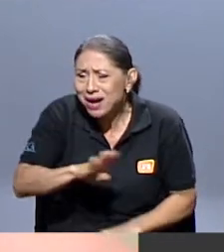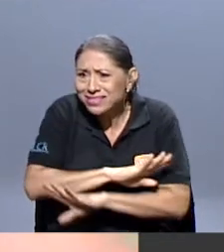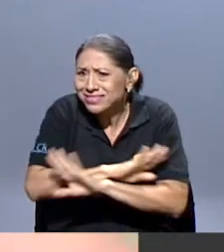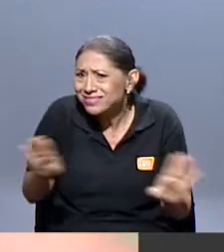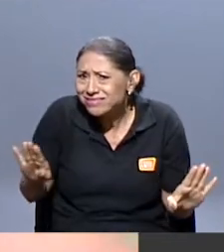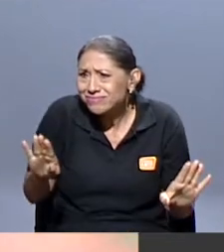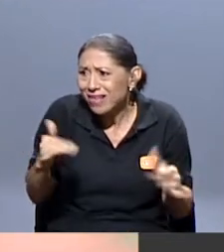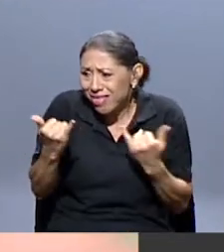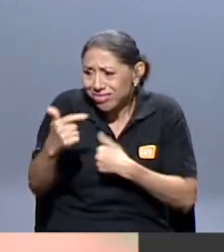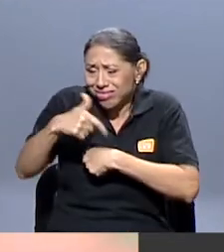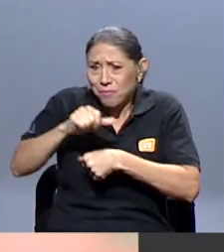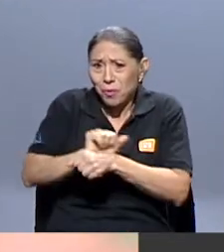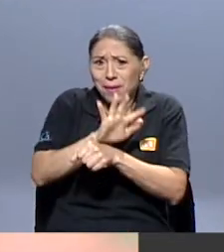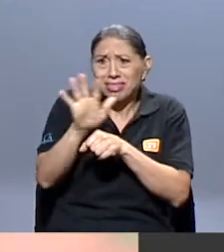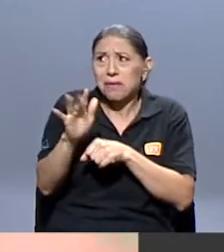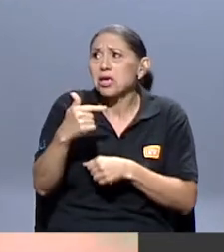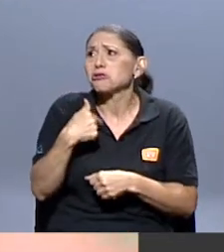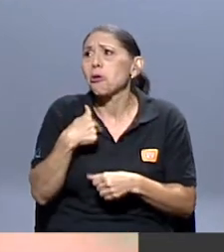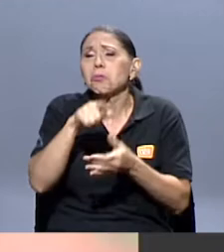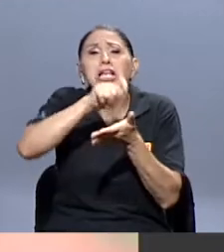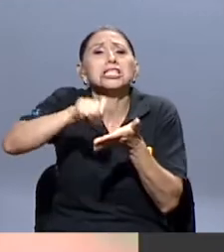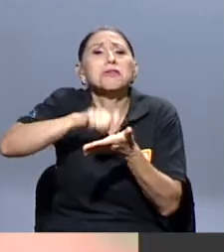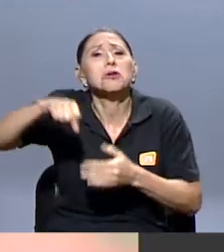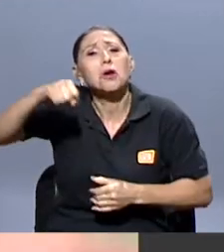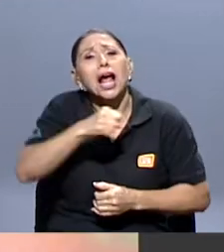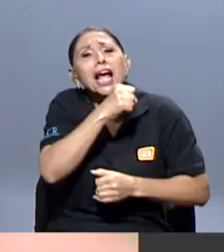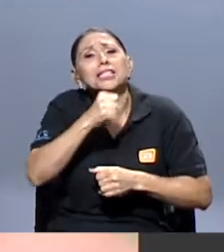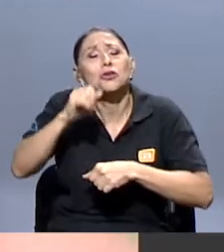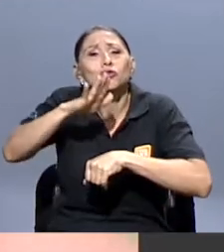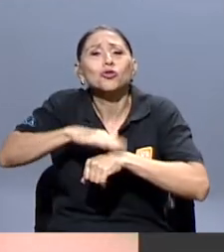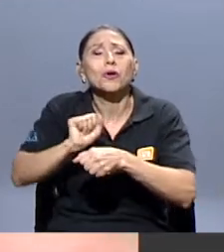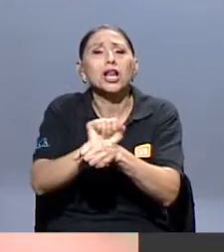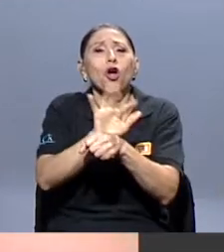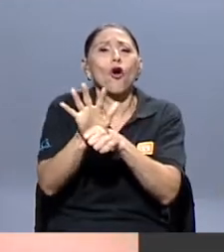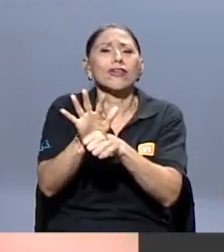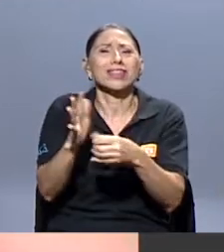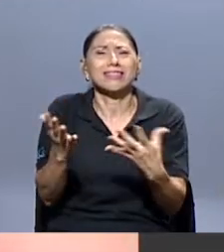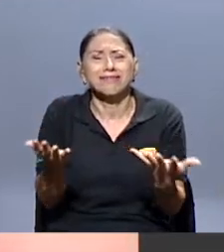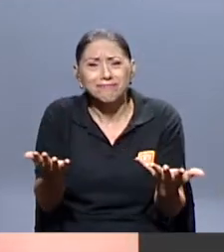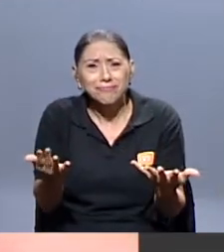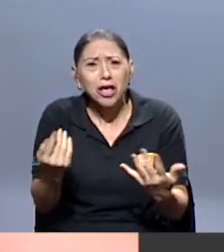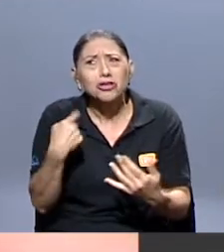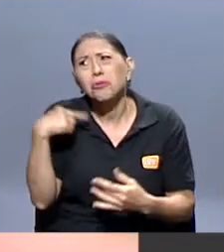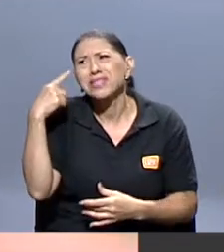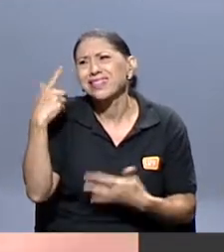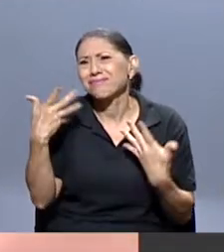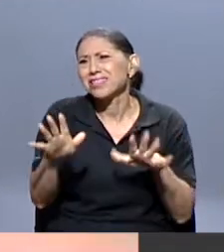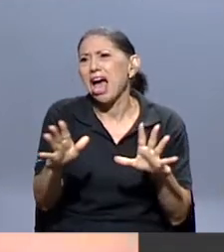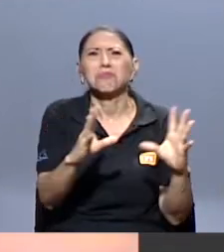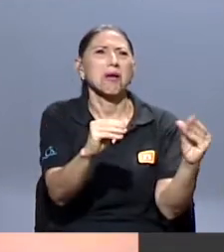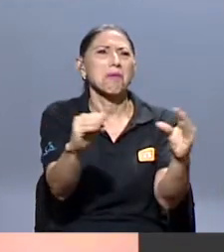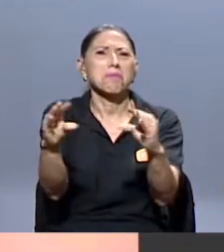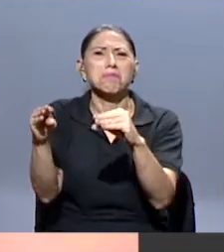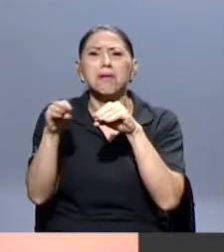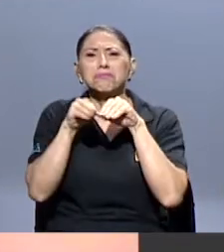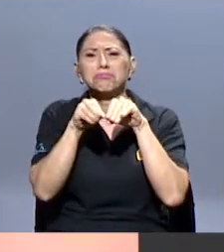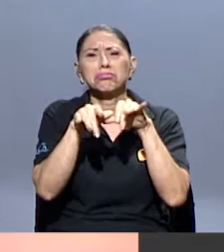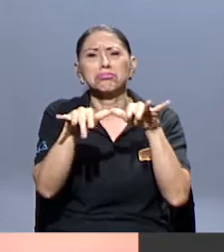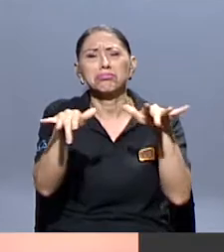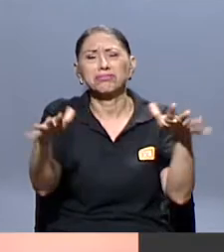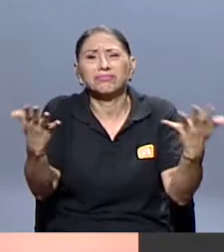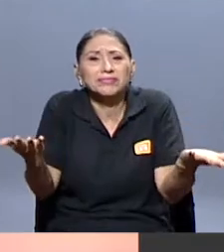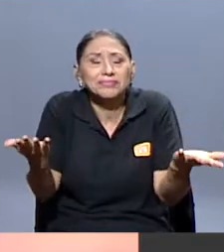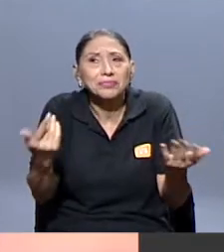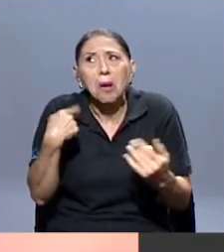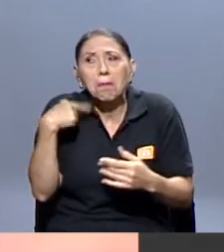pandemia escribir una canción sobre el COVID porque dijo que tal vez tuviera un tema muy hablado. y no